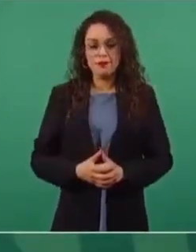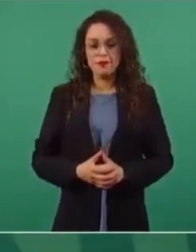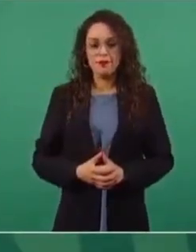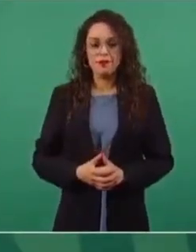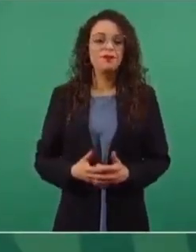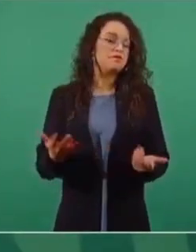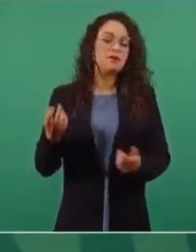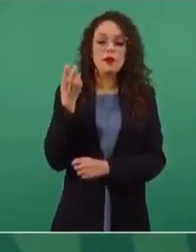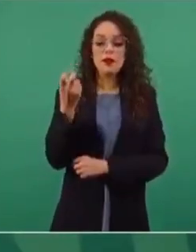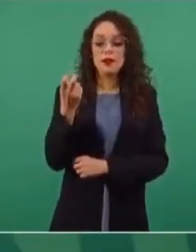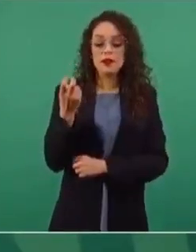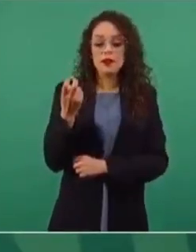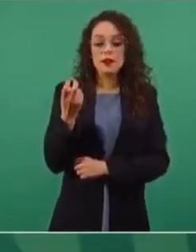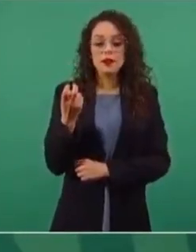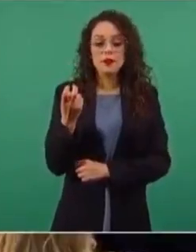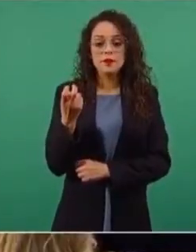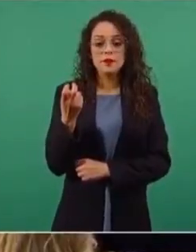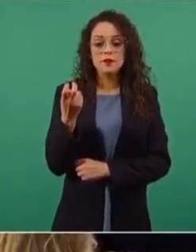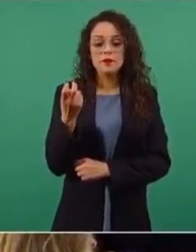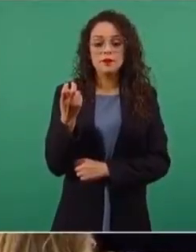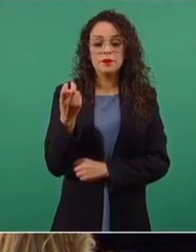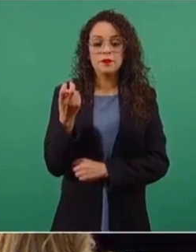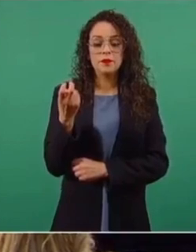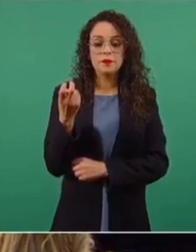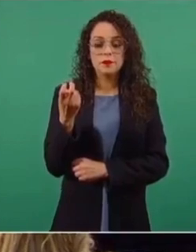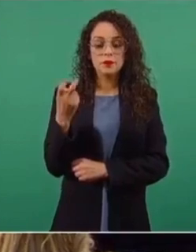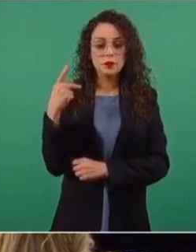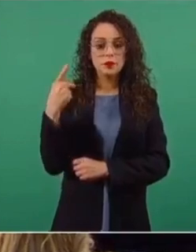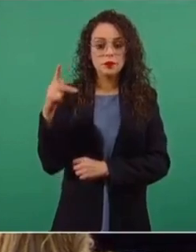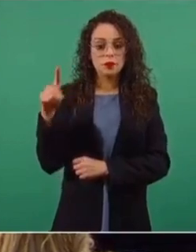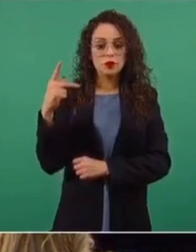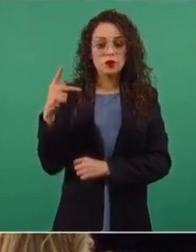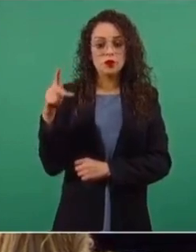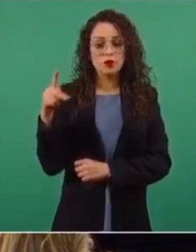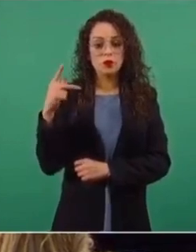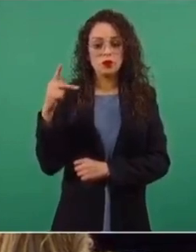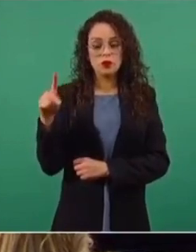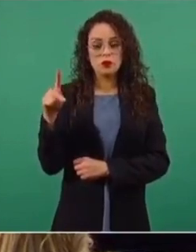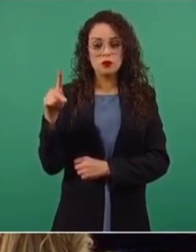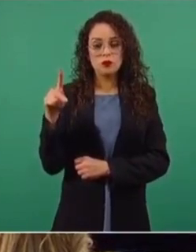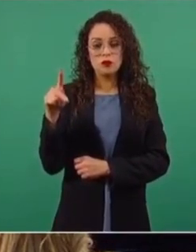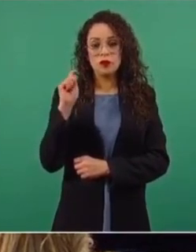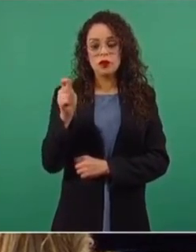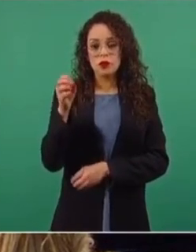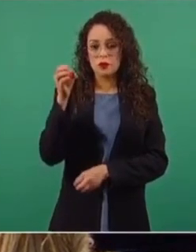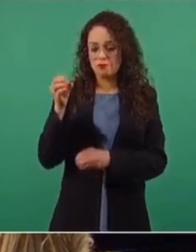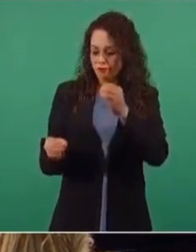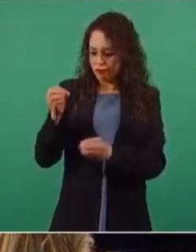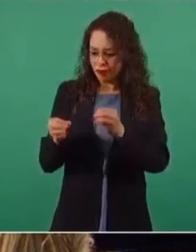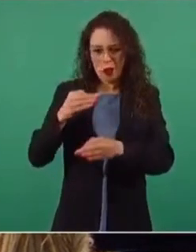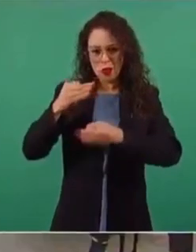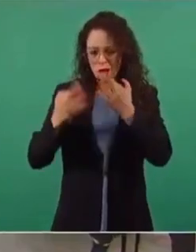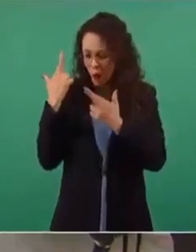Entonces, se dirigen en jurados, califican todo.